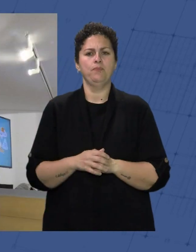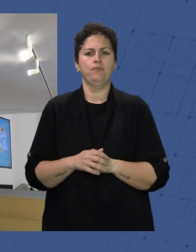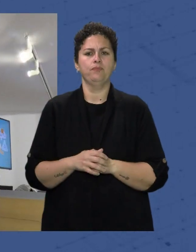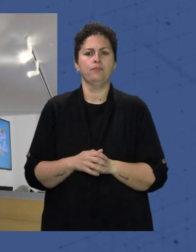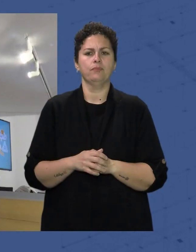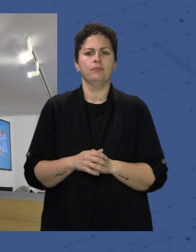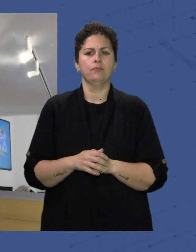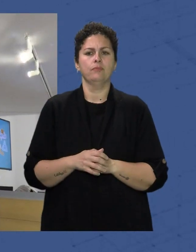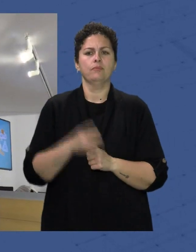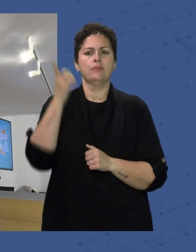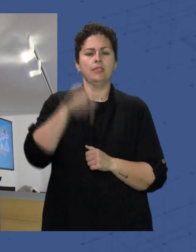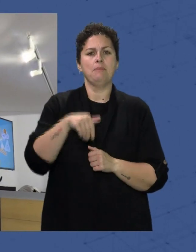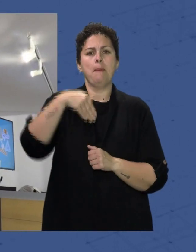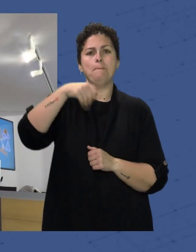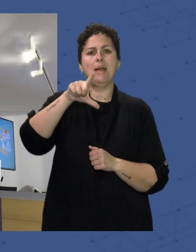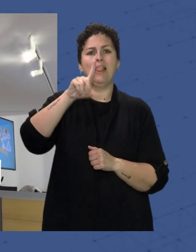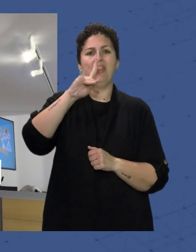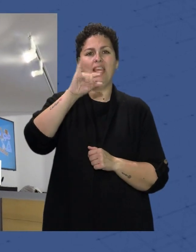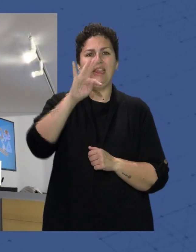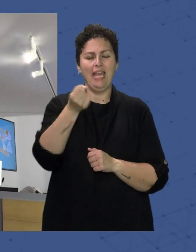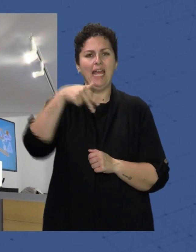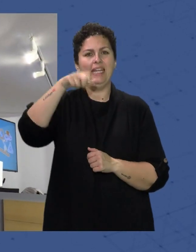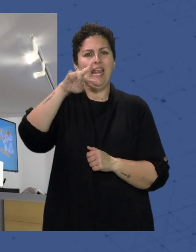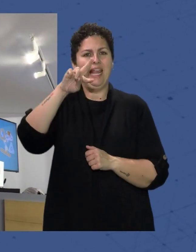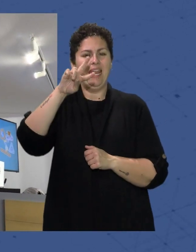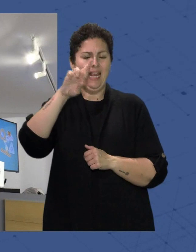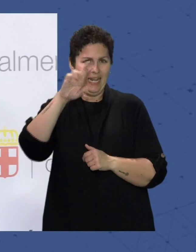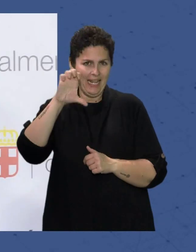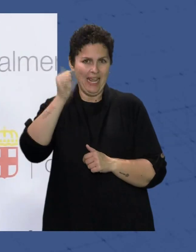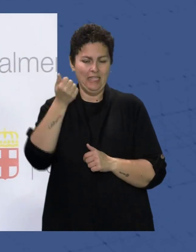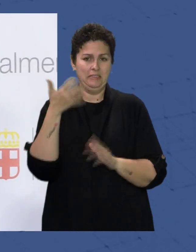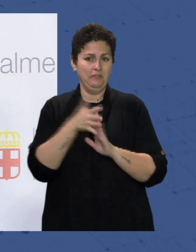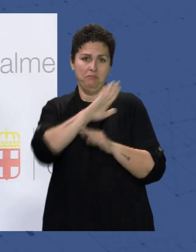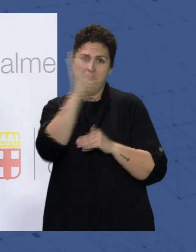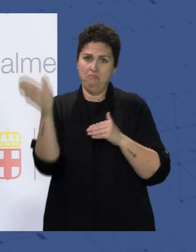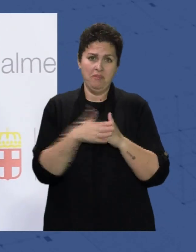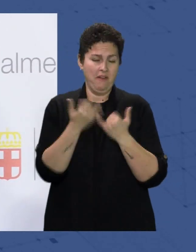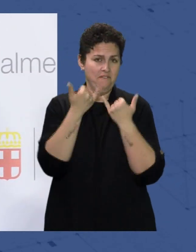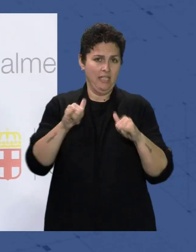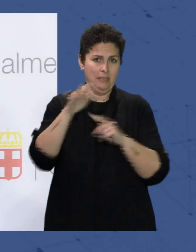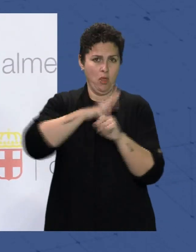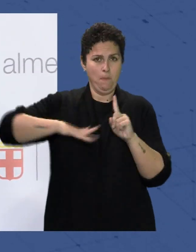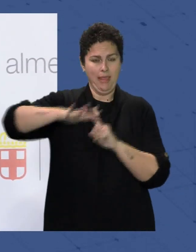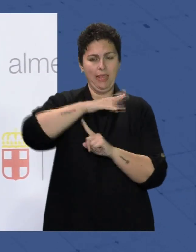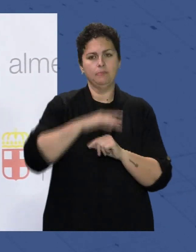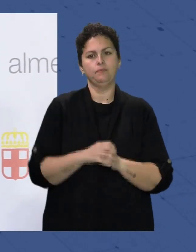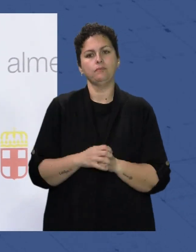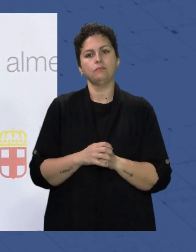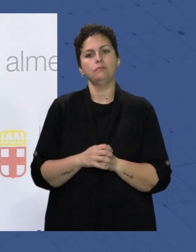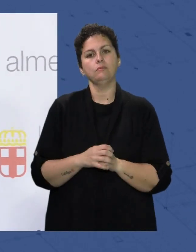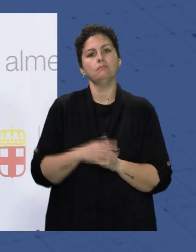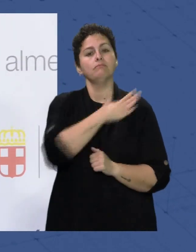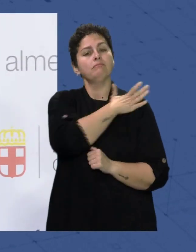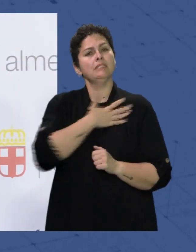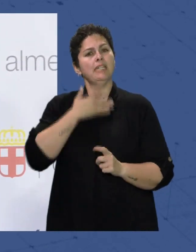invasión O Maldita Nerea Que pondrá El broche de oro De esta fiesta Medioambiental Queremos despertar En los